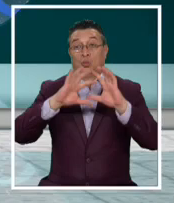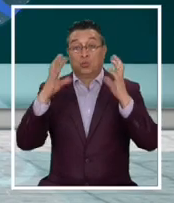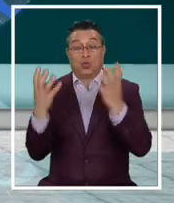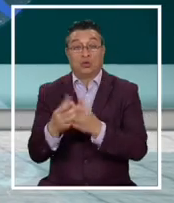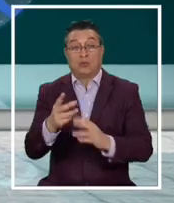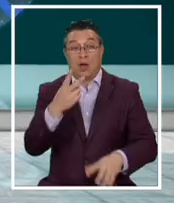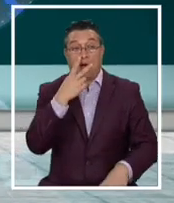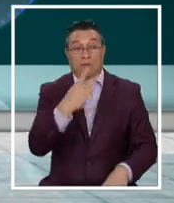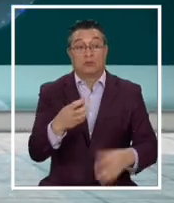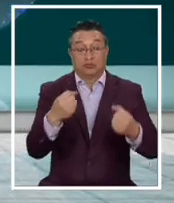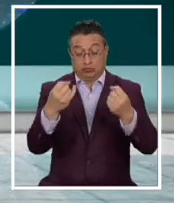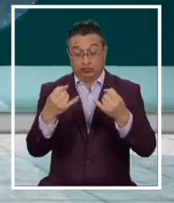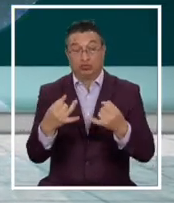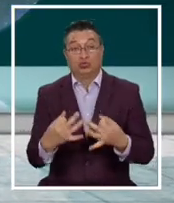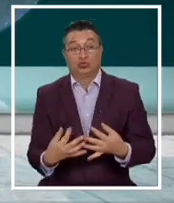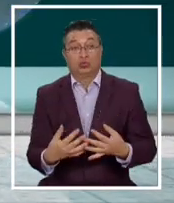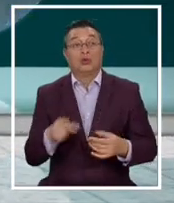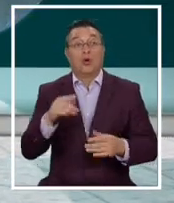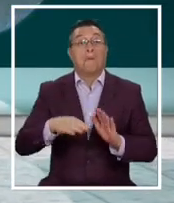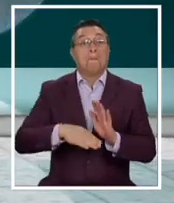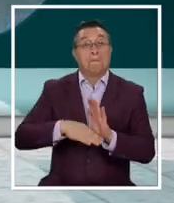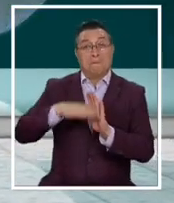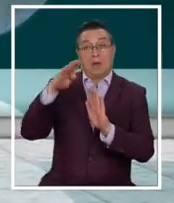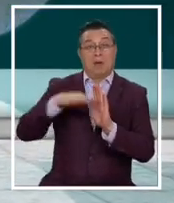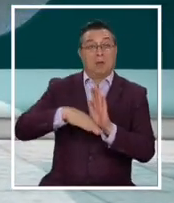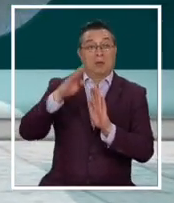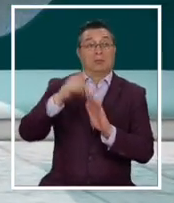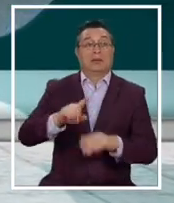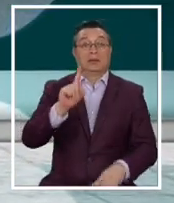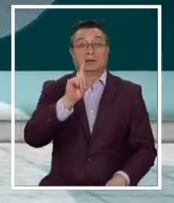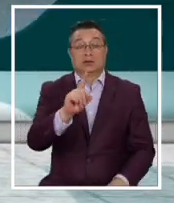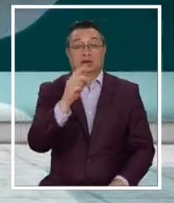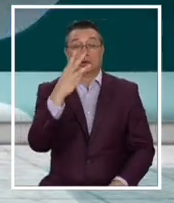números que son bastante altos y llamativos.